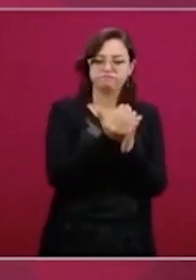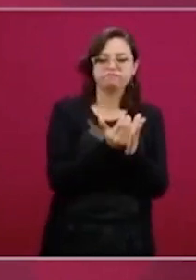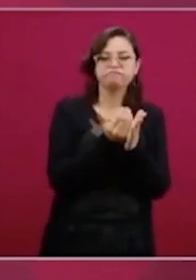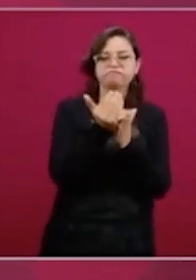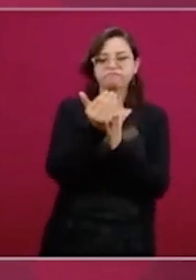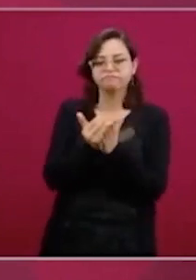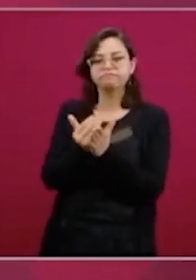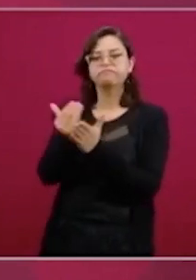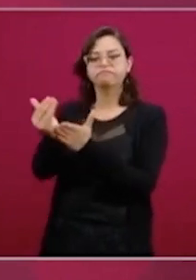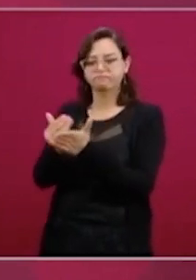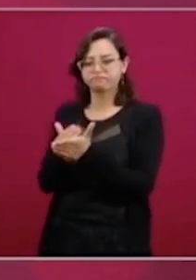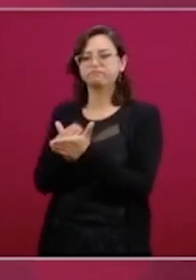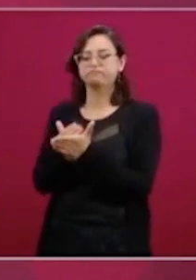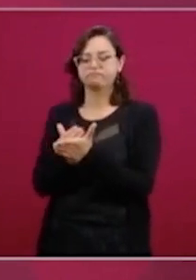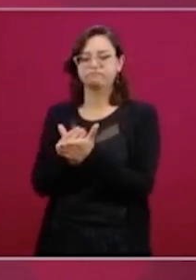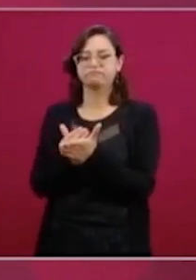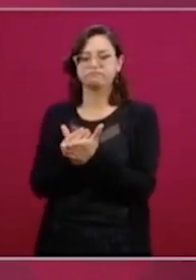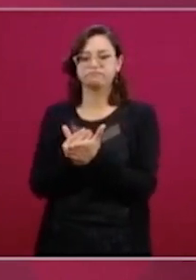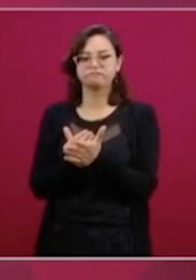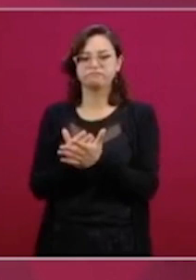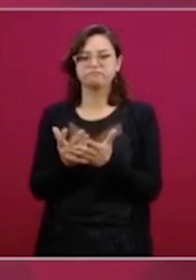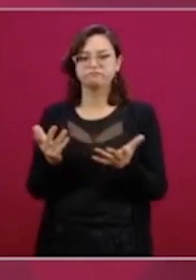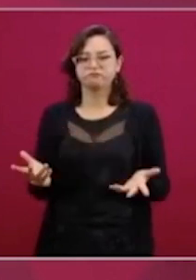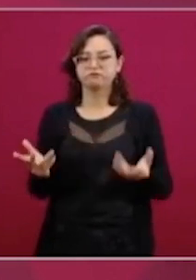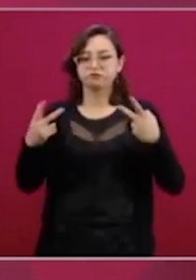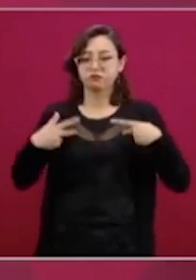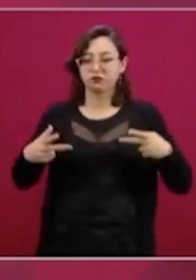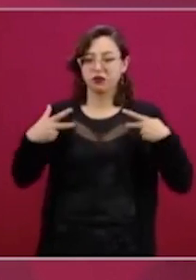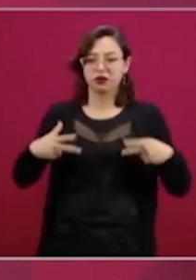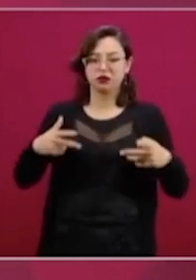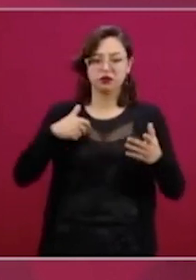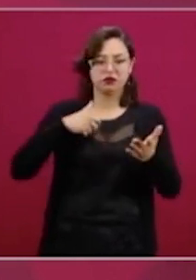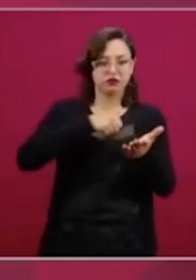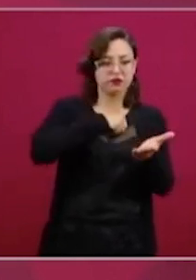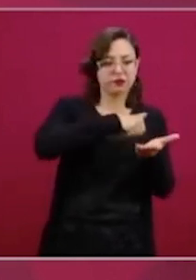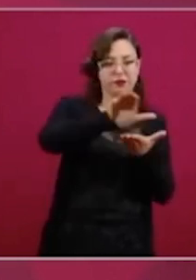gobierno sin despedir a trabajadores,